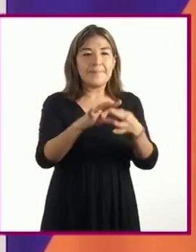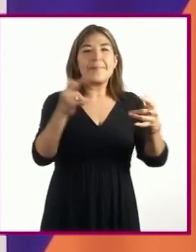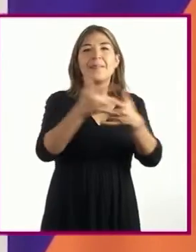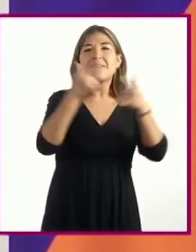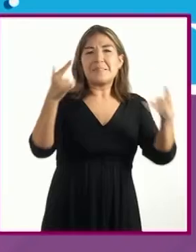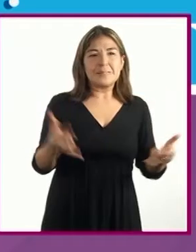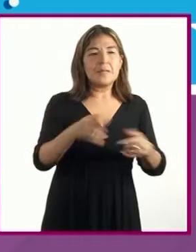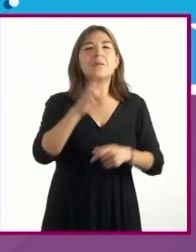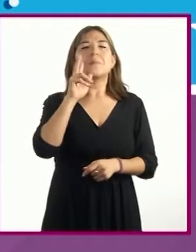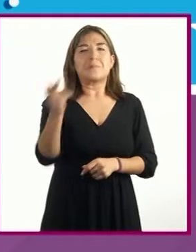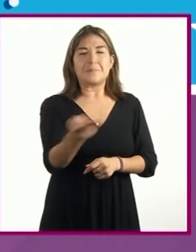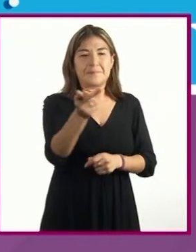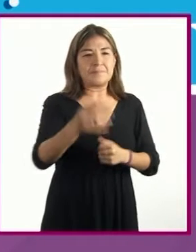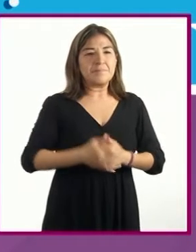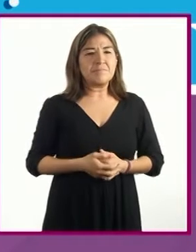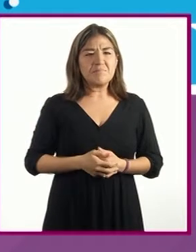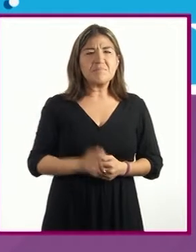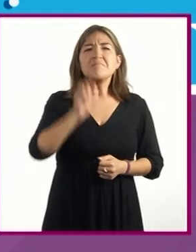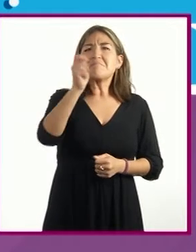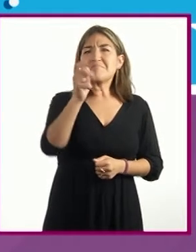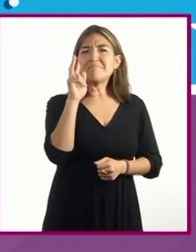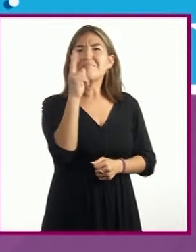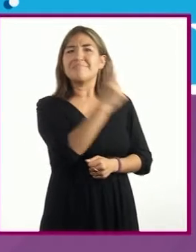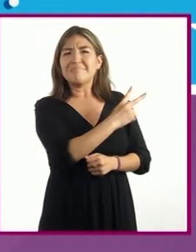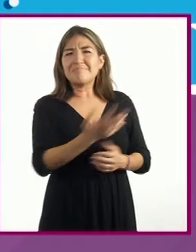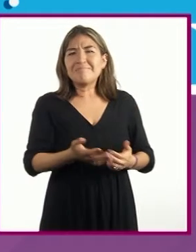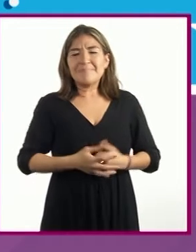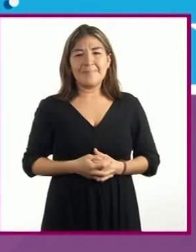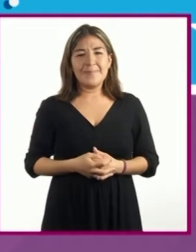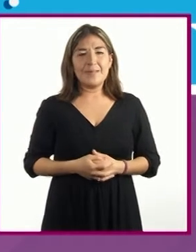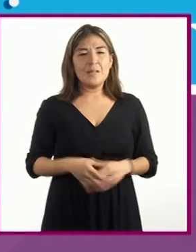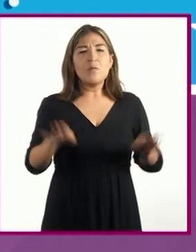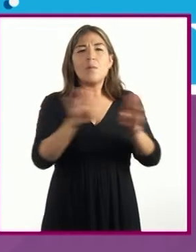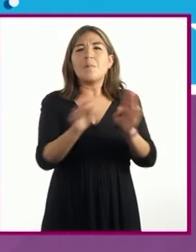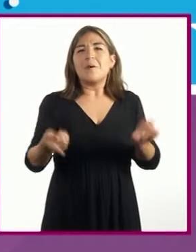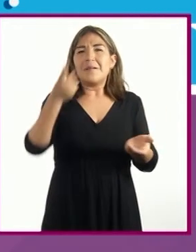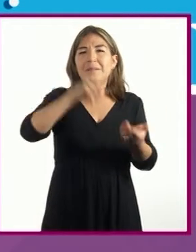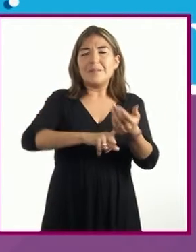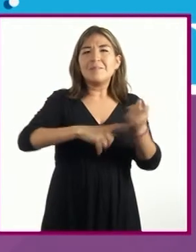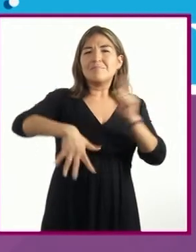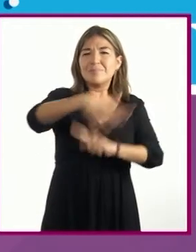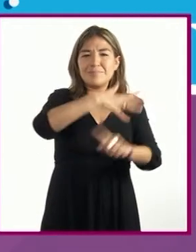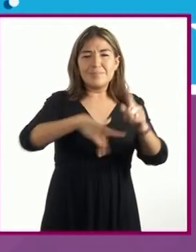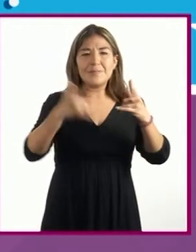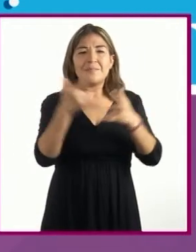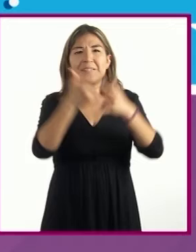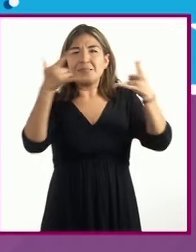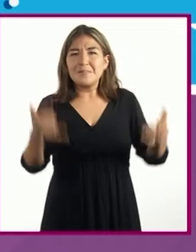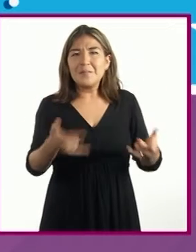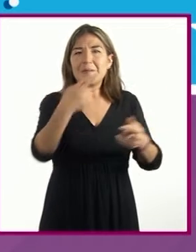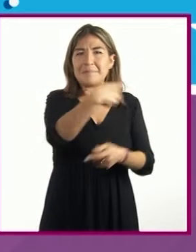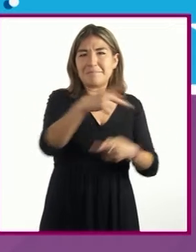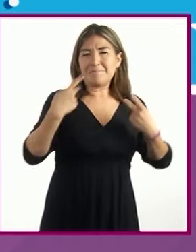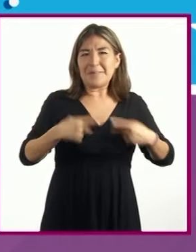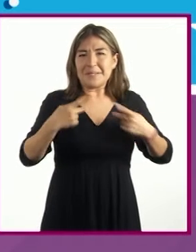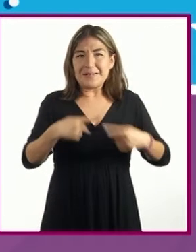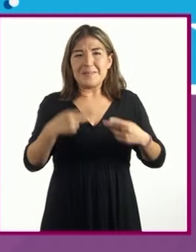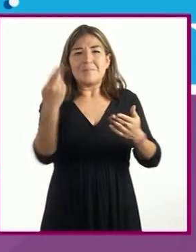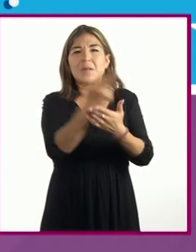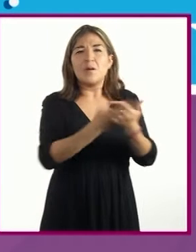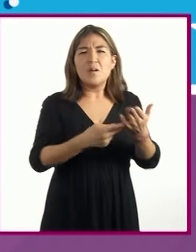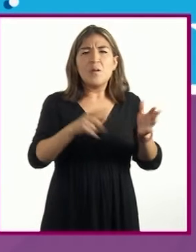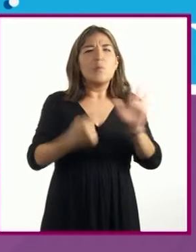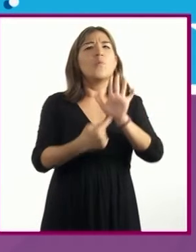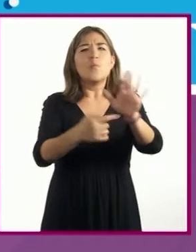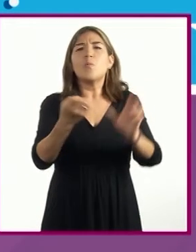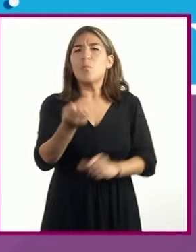preguntar lo siguiente. ¿Qué es lo que vieron? ¿Cómo es el entorno en el que se desarrollan los personajes? ¿Nos especifica una